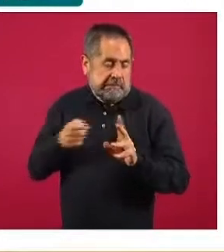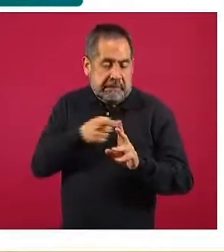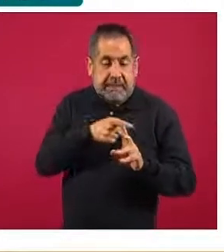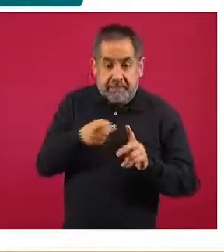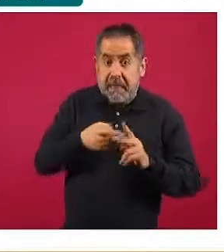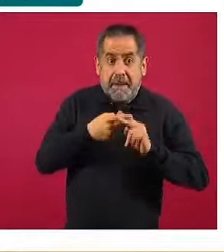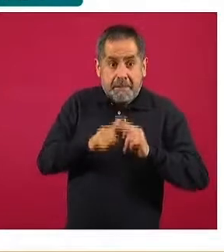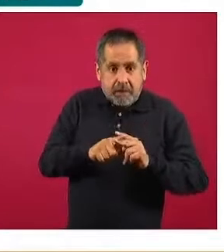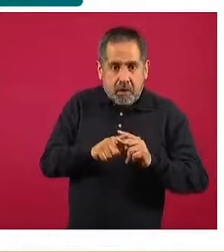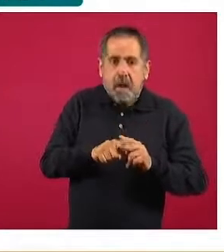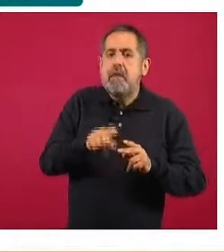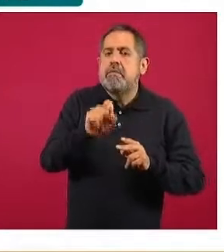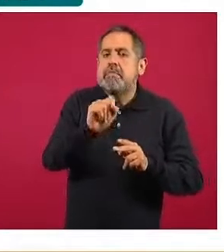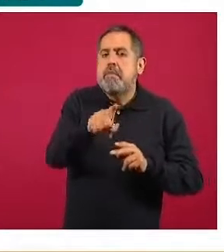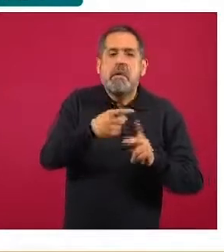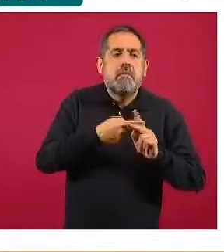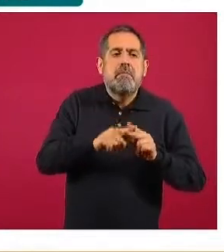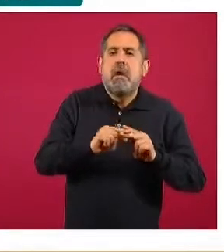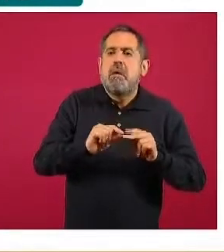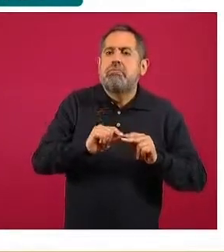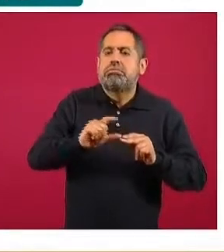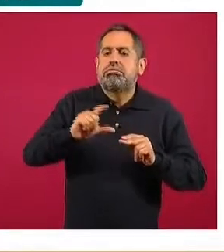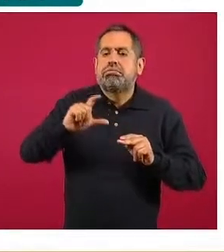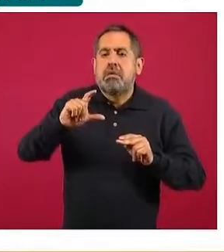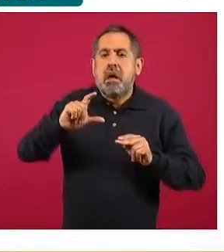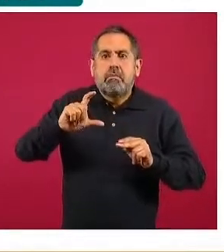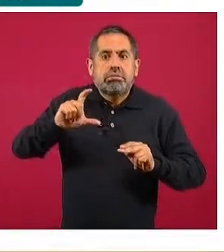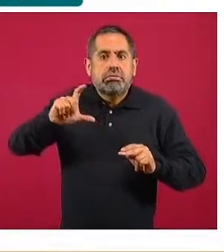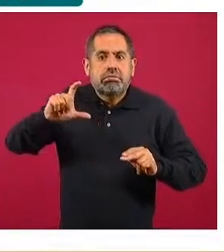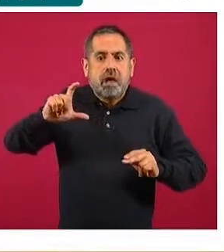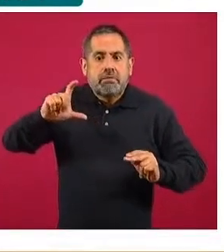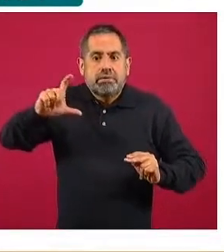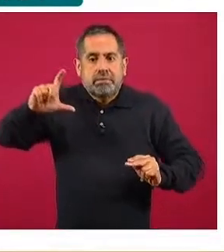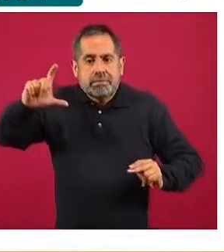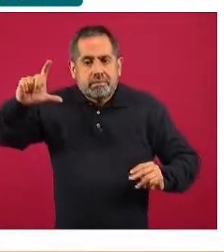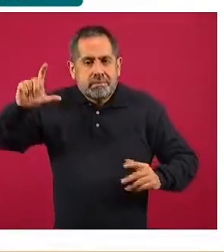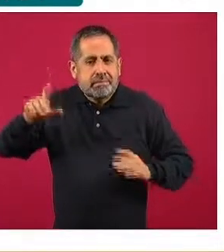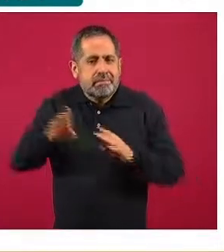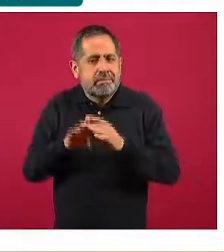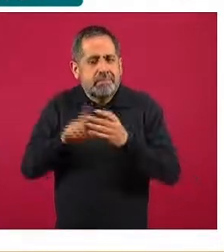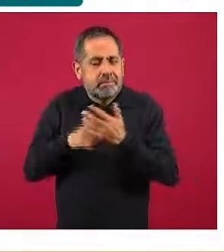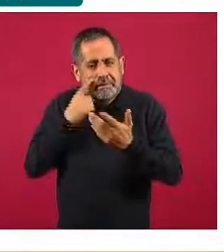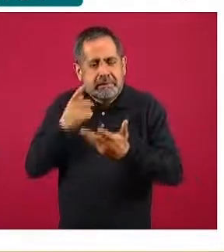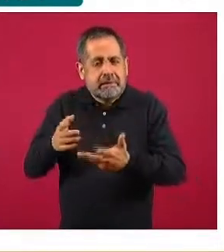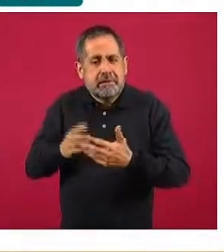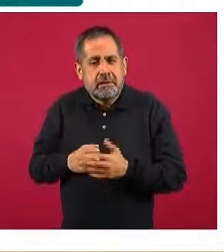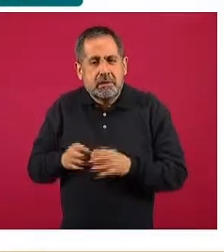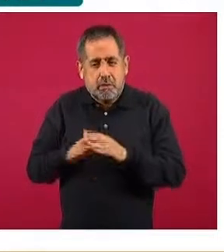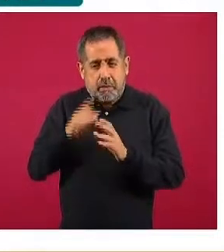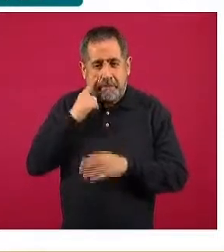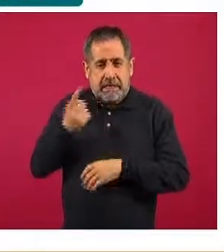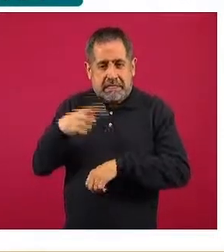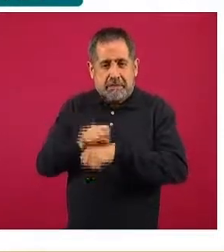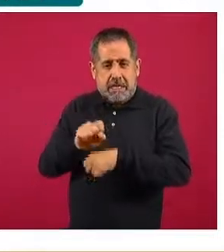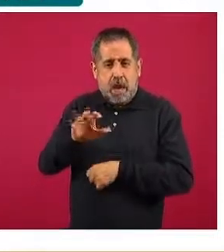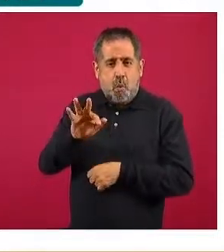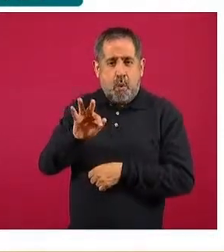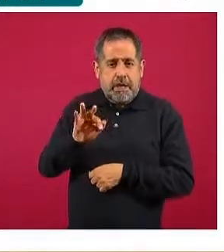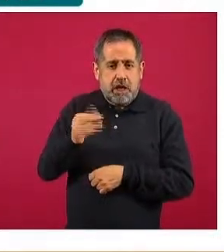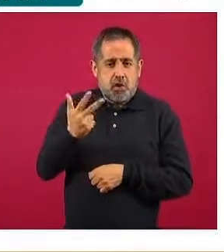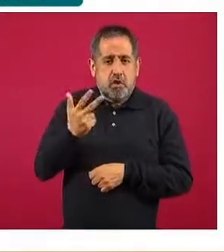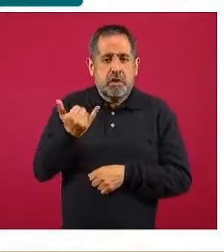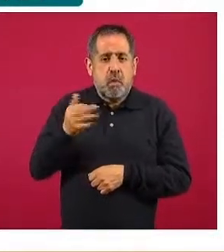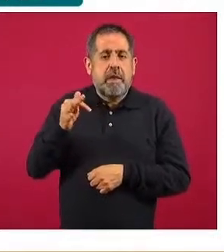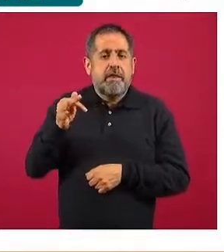tendencia a partir de esas fechas ha sido ascendente. Inclusive si vemos el cambio entre la semana cuarenta y ocho y